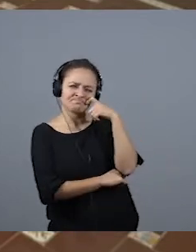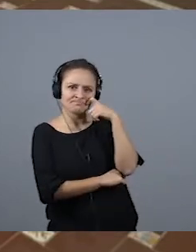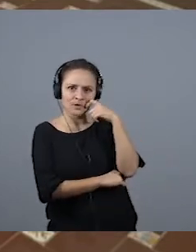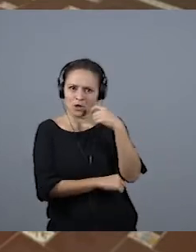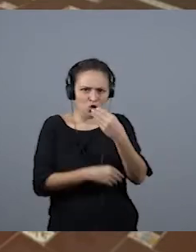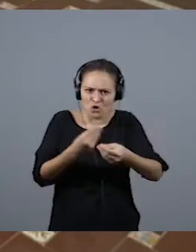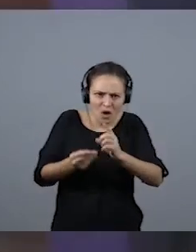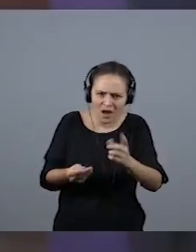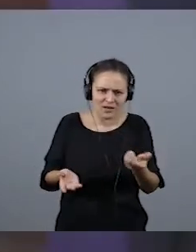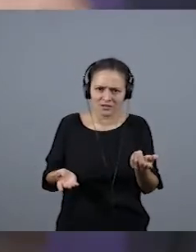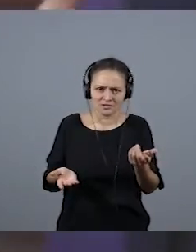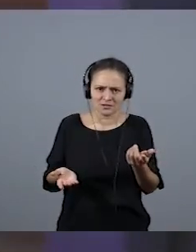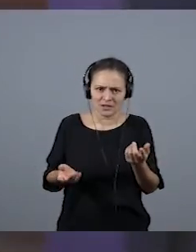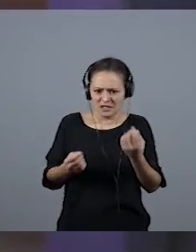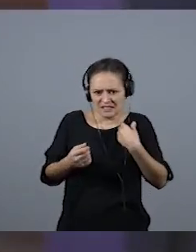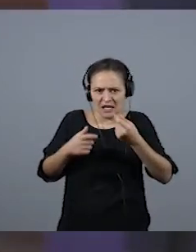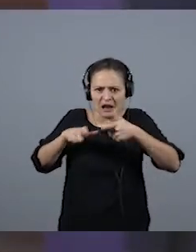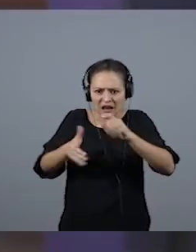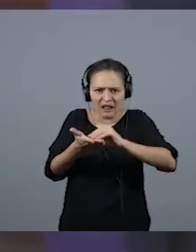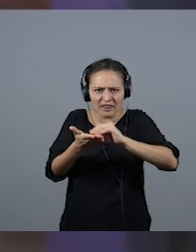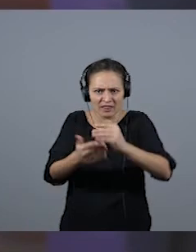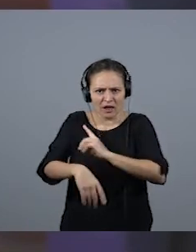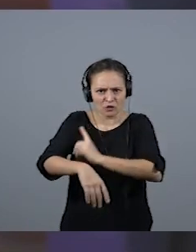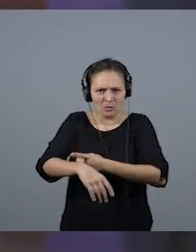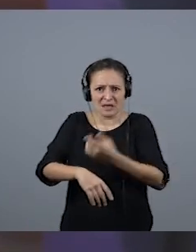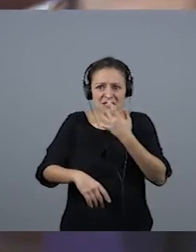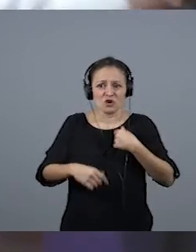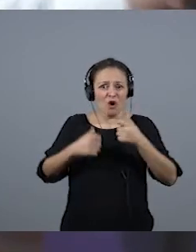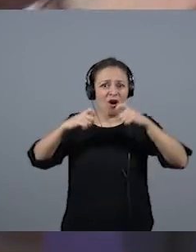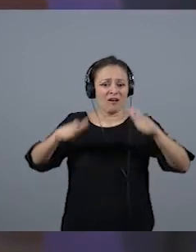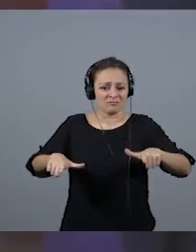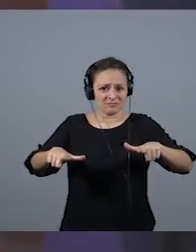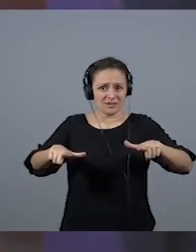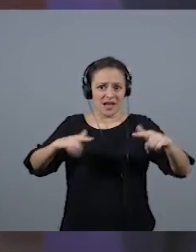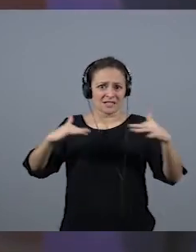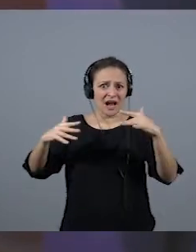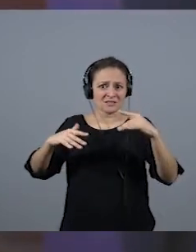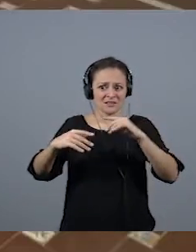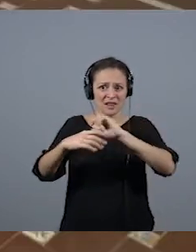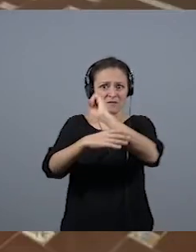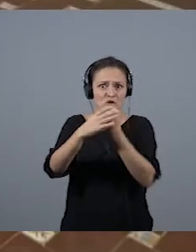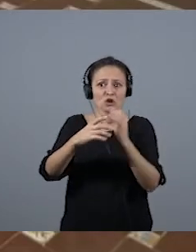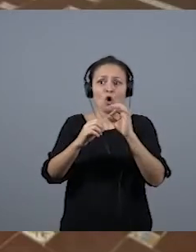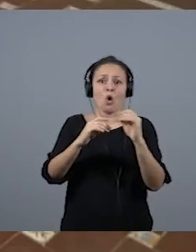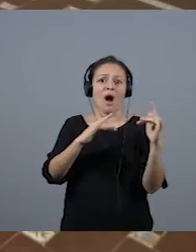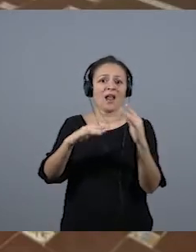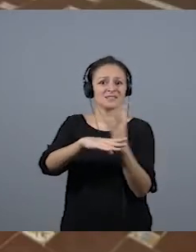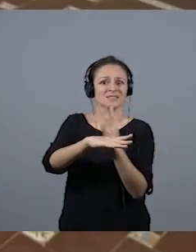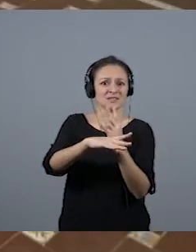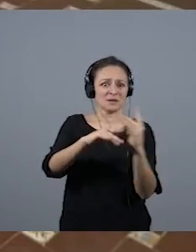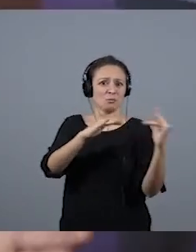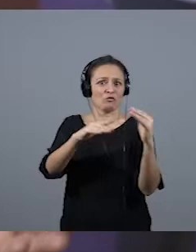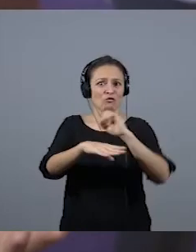no me cuestione cuando entro a una cancha de baloncesto o al césped, cuando tengo que hacer una crónica.